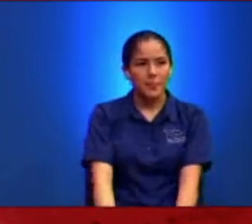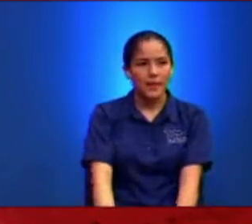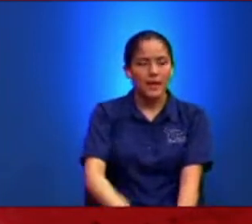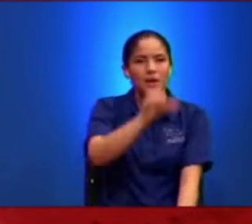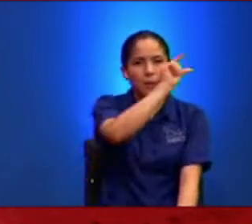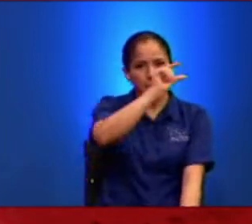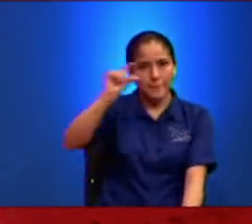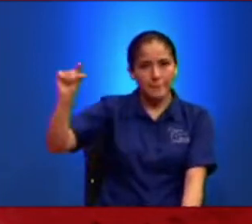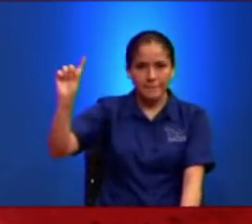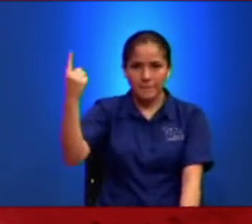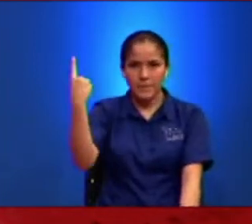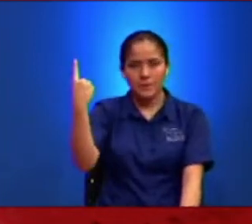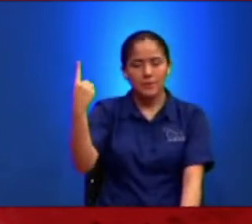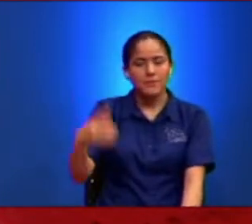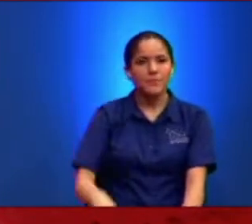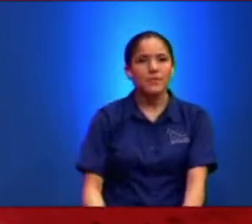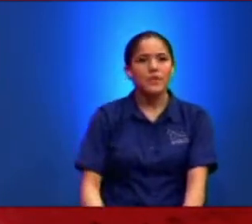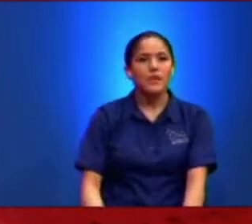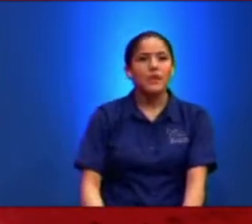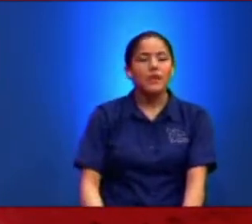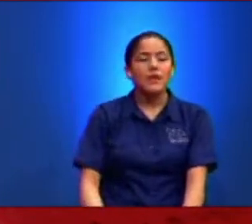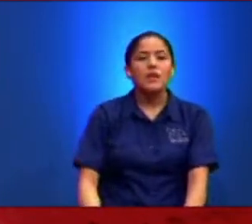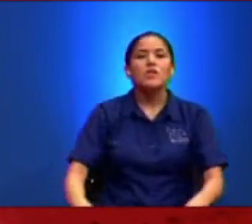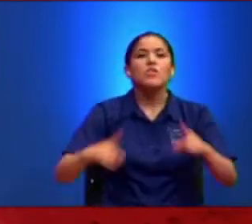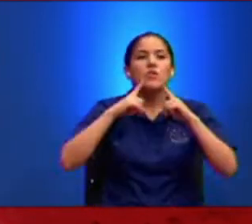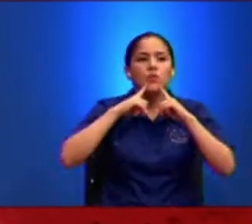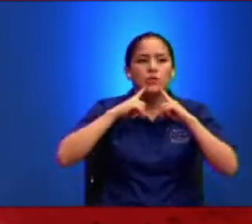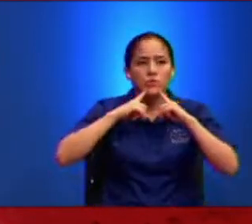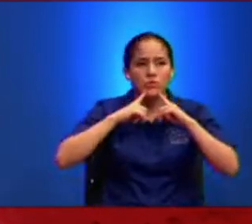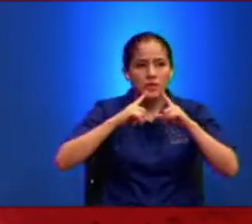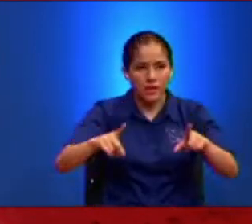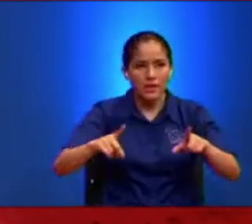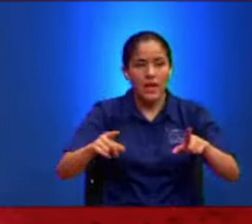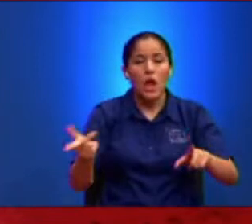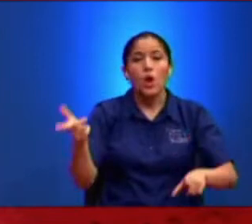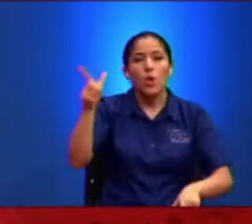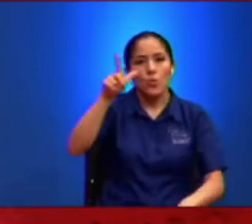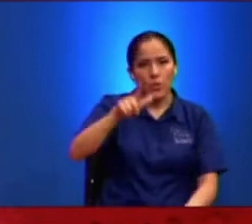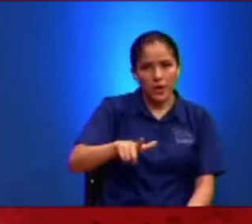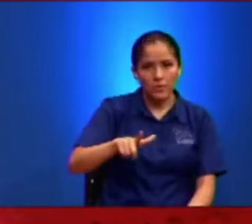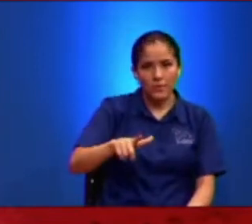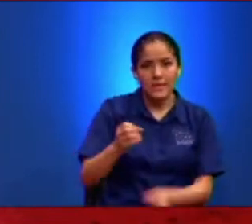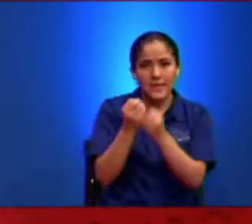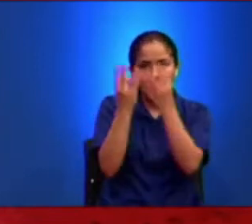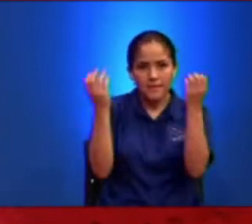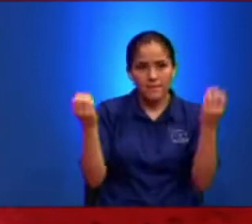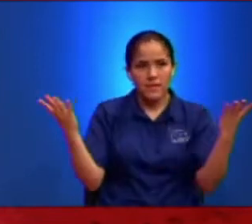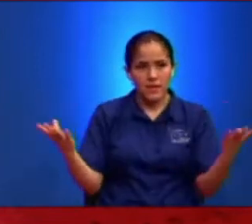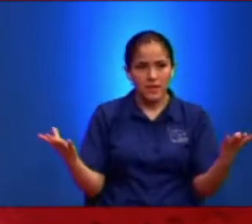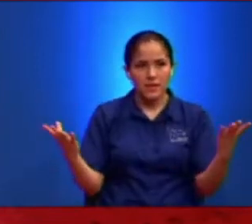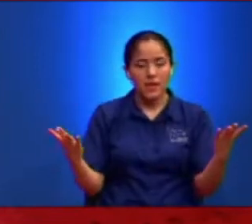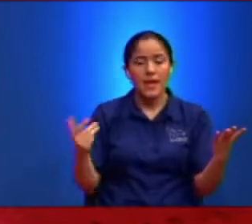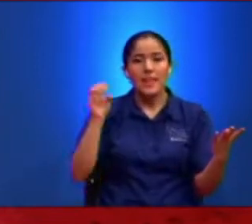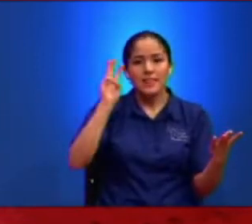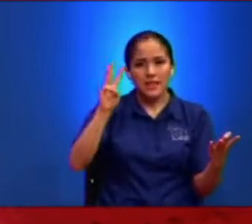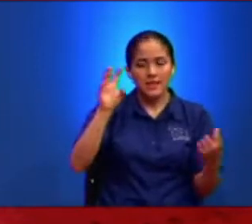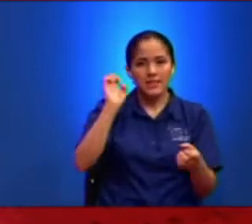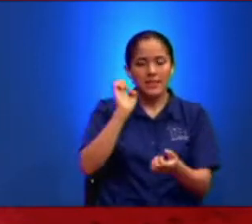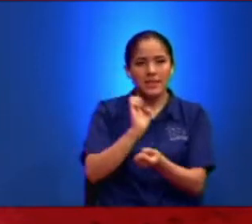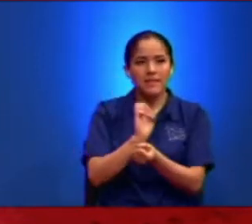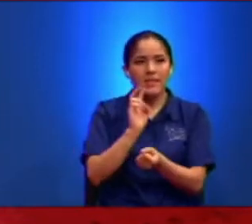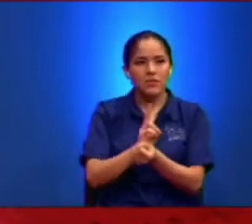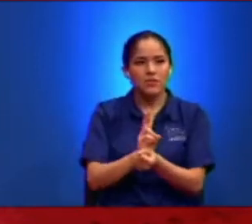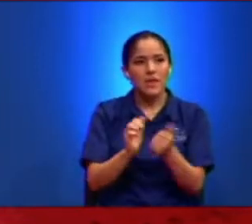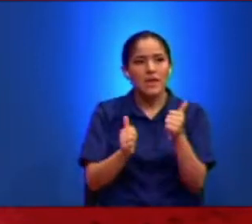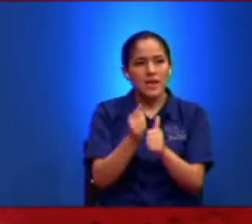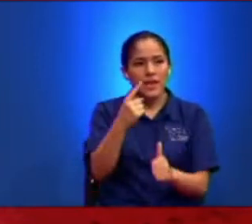Después Por segunda vez Lo Lo anuncia Y ahí está en verde En tres evangelios Pero cada